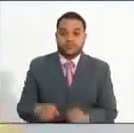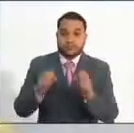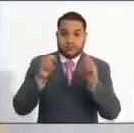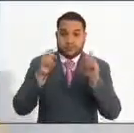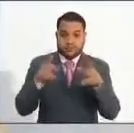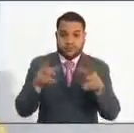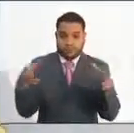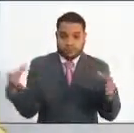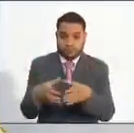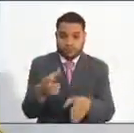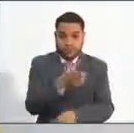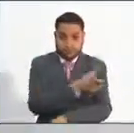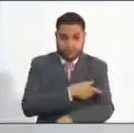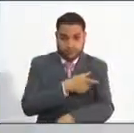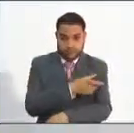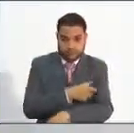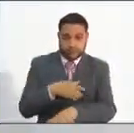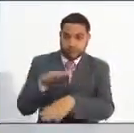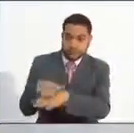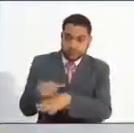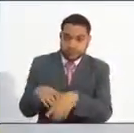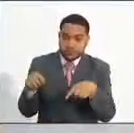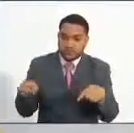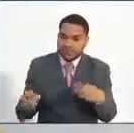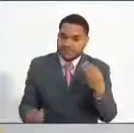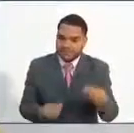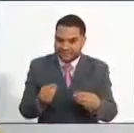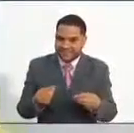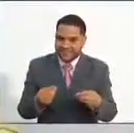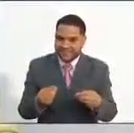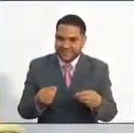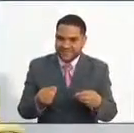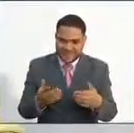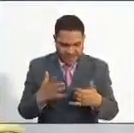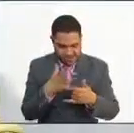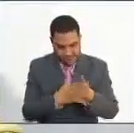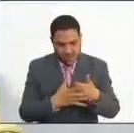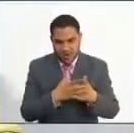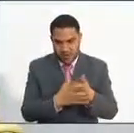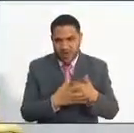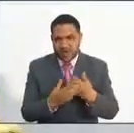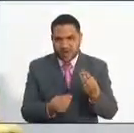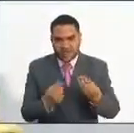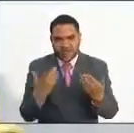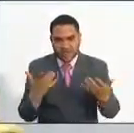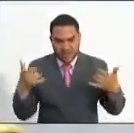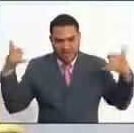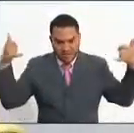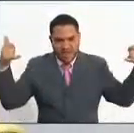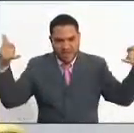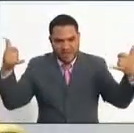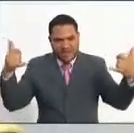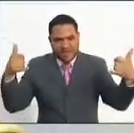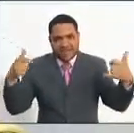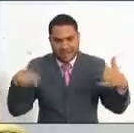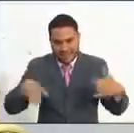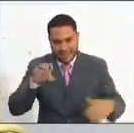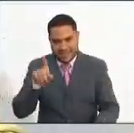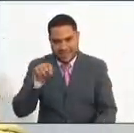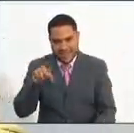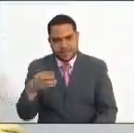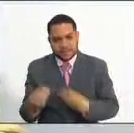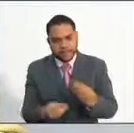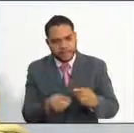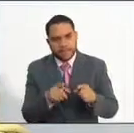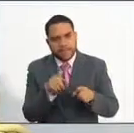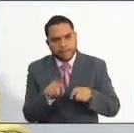comisionados, a partir de este momento vamos a hacer un recorrido por varias ciudades del país a través de la red de antenas satelitales del ESAP, con inquietudes